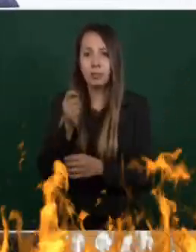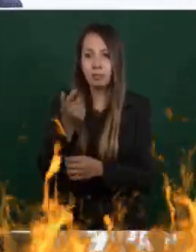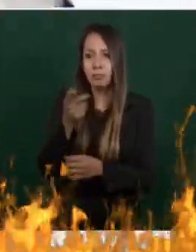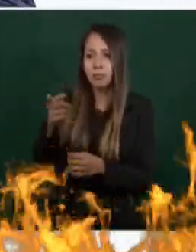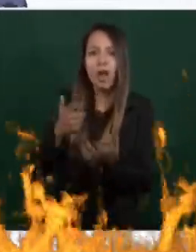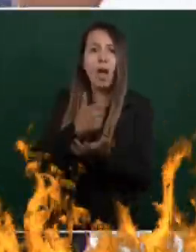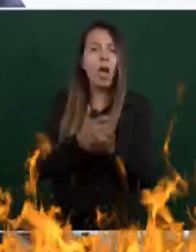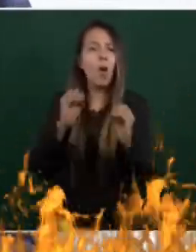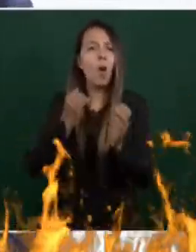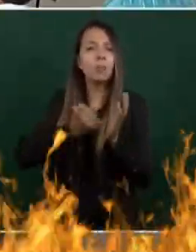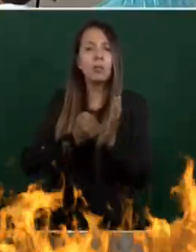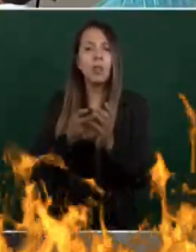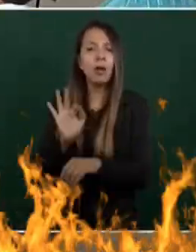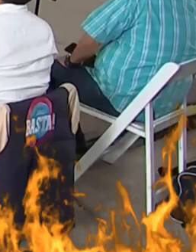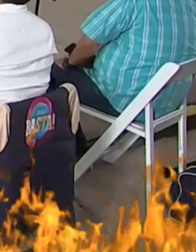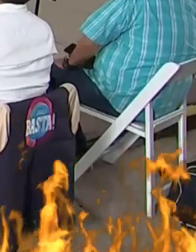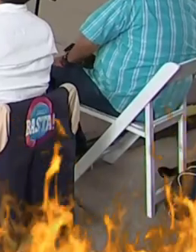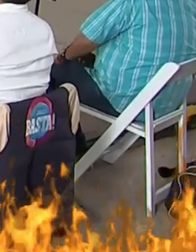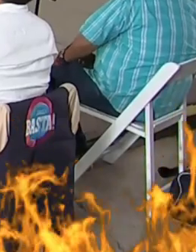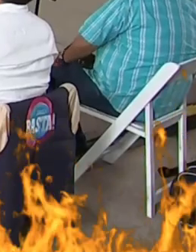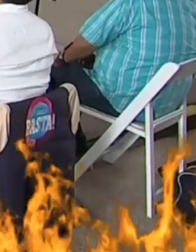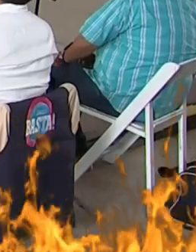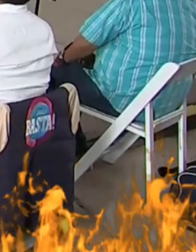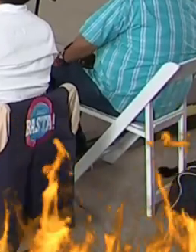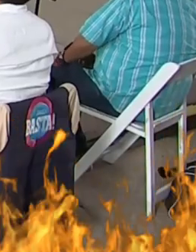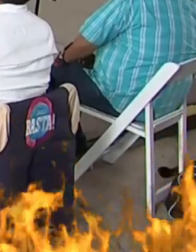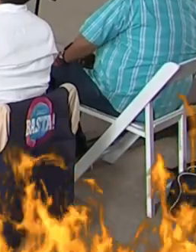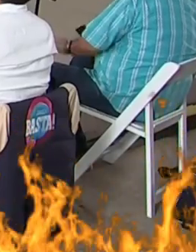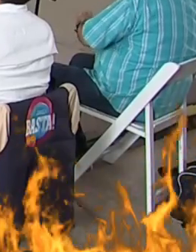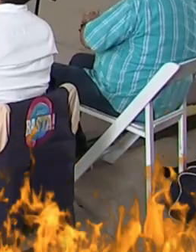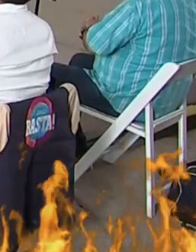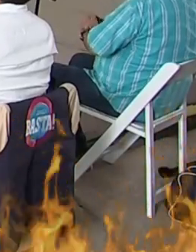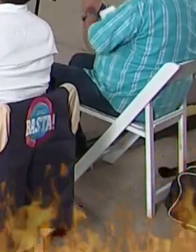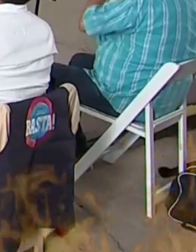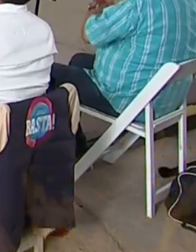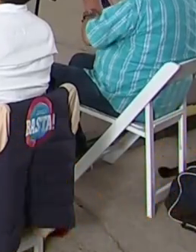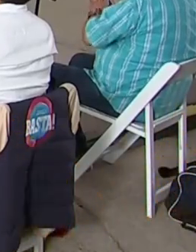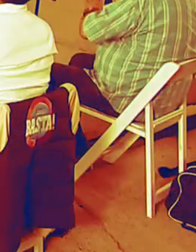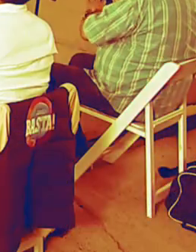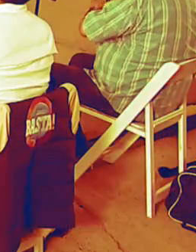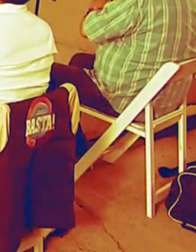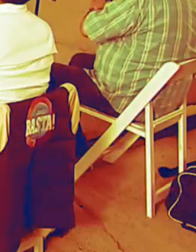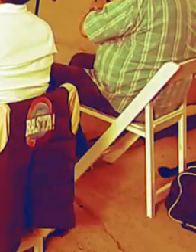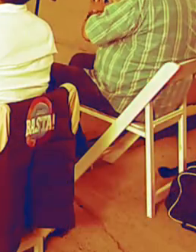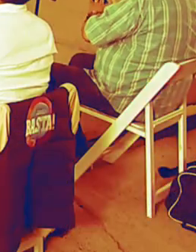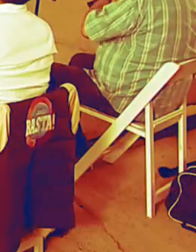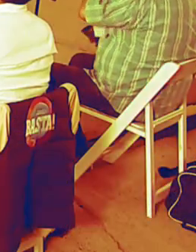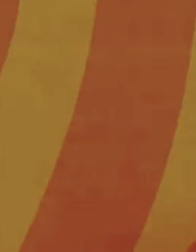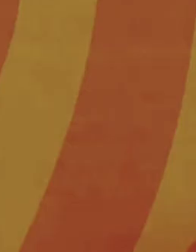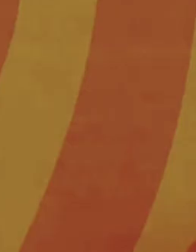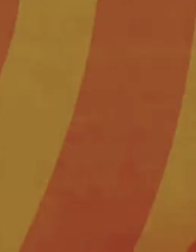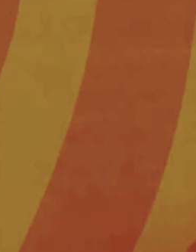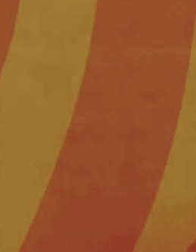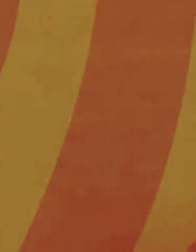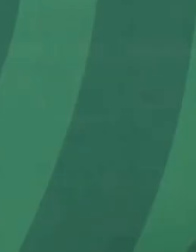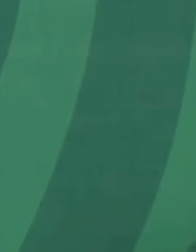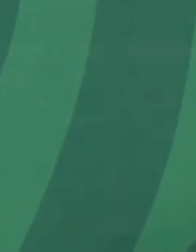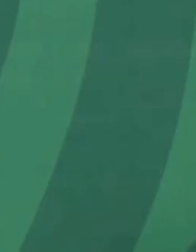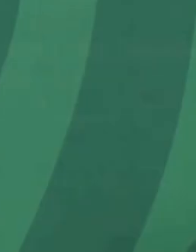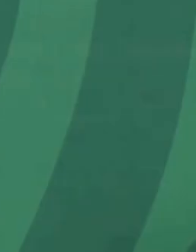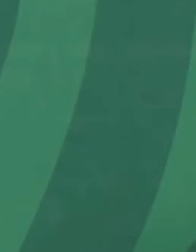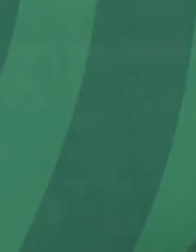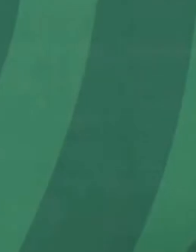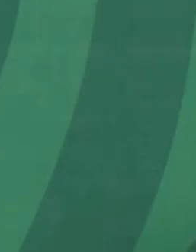los que no pagaban, a los que tenían privilegios fiscales. En el tiempo que llevó, como presidente, un billón setecientos mil millones.